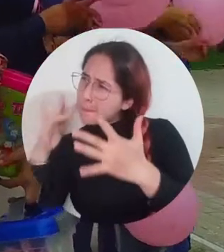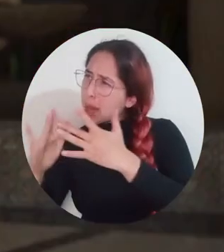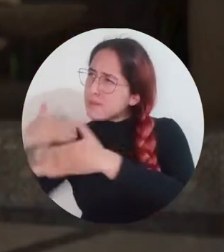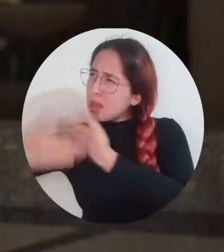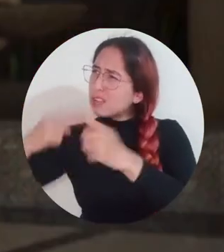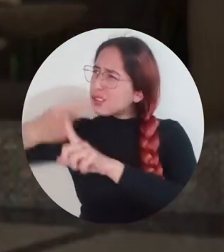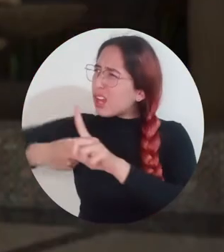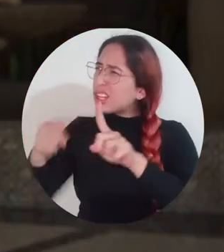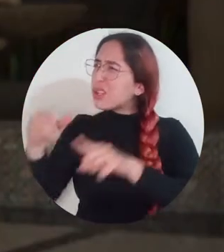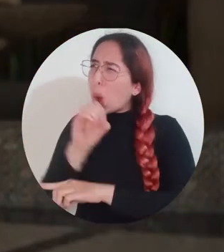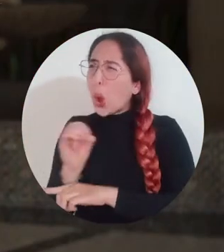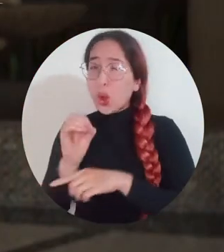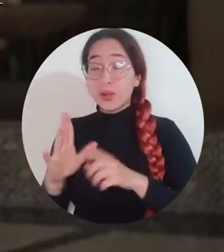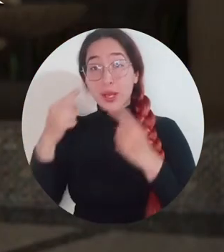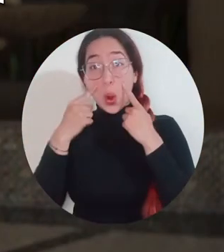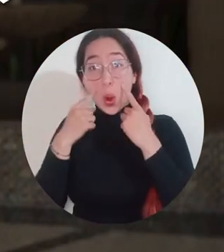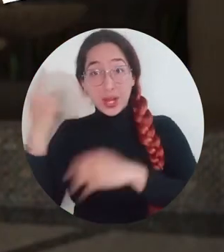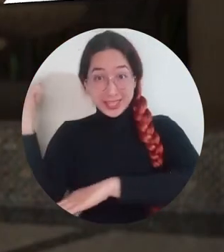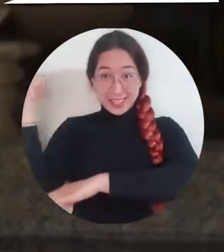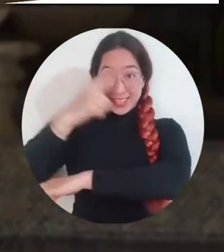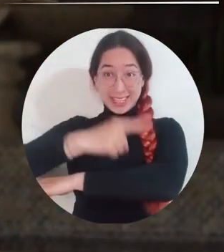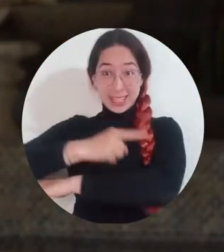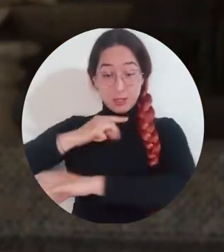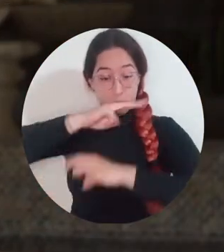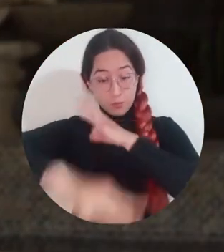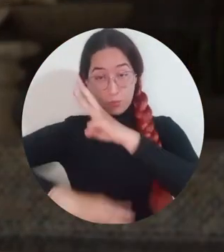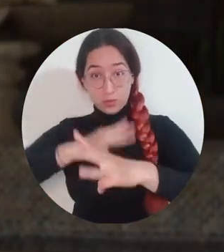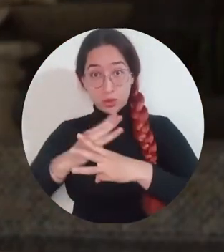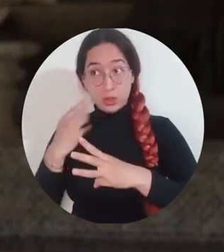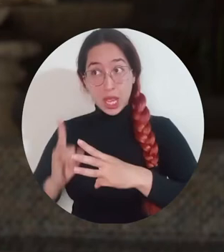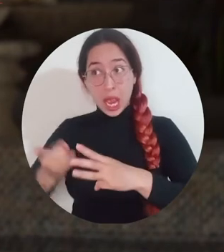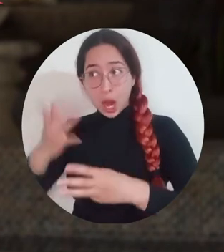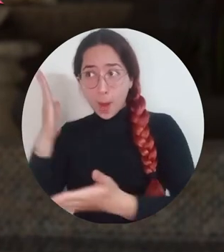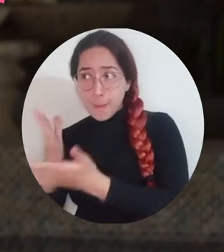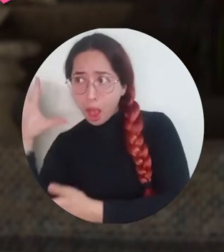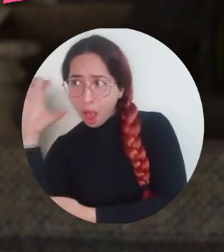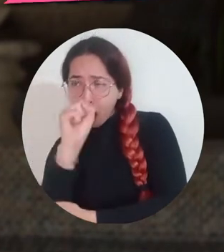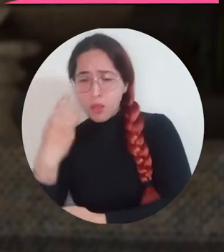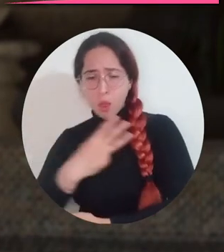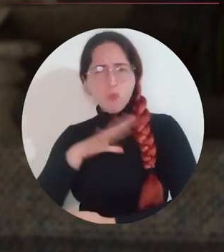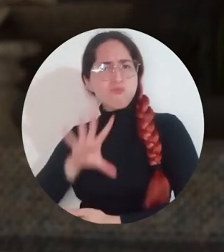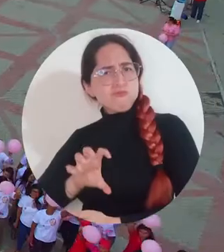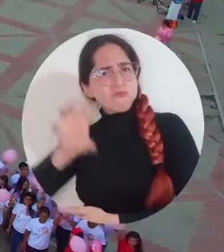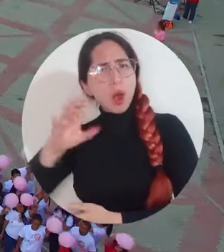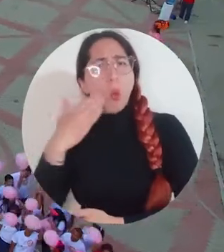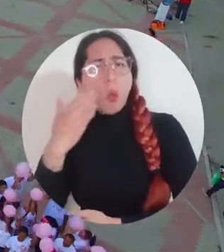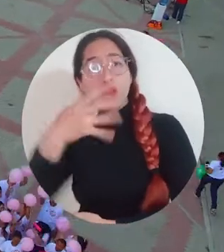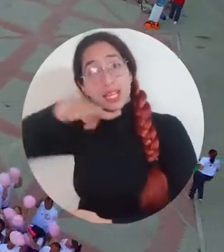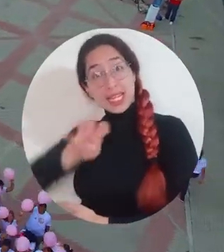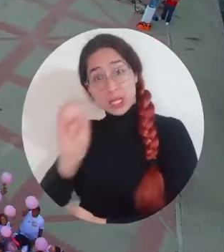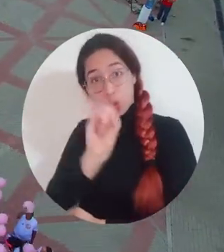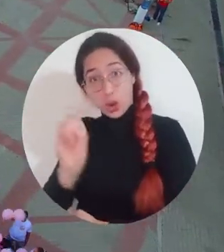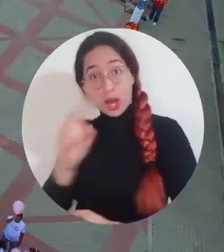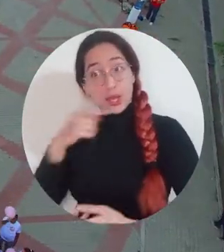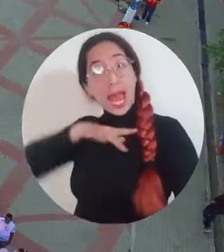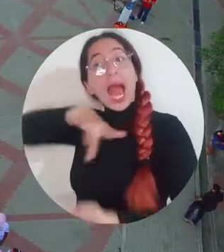mundial de la detención temprana del cáncer es el día 19 de octubre. Estaremos en la Universidad del Magdalena haciendo el